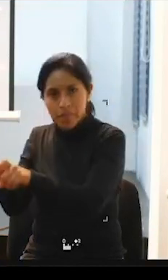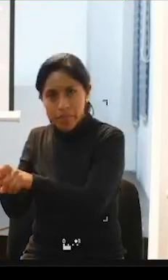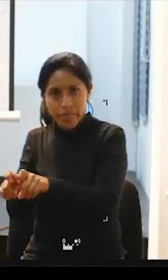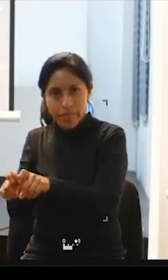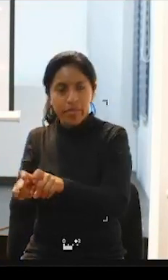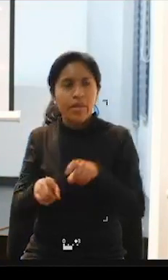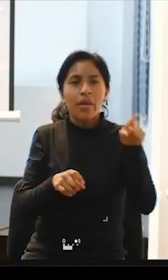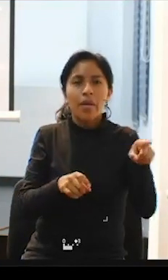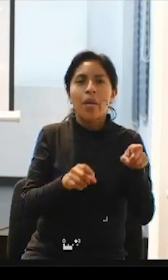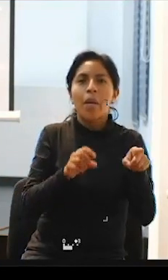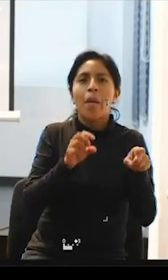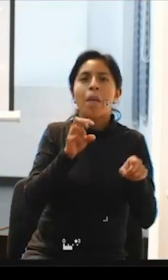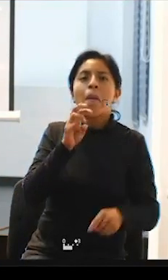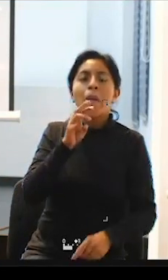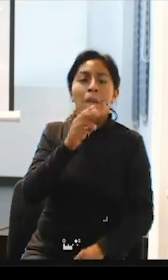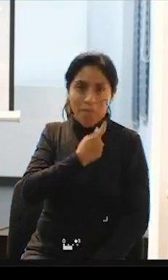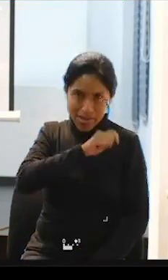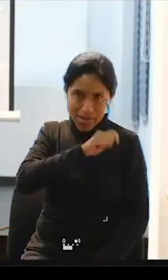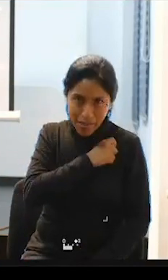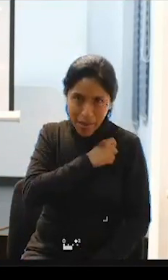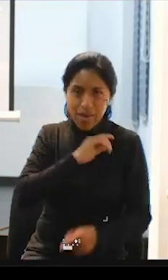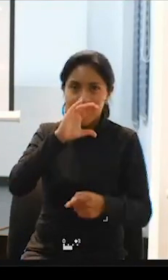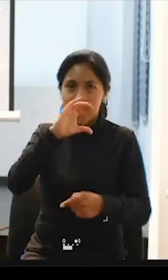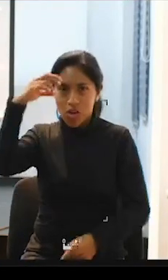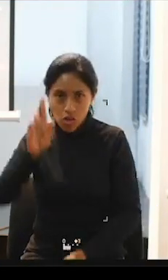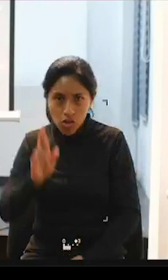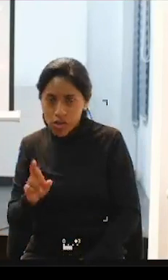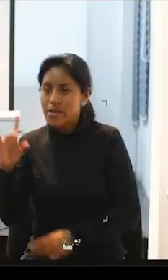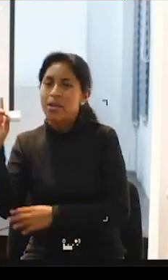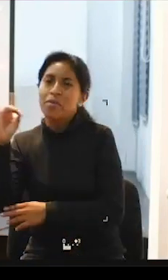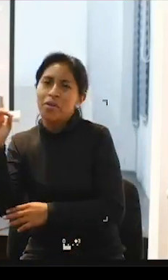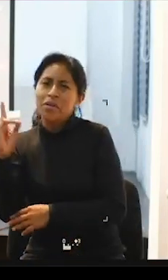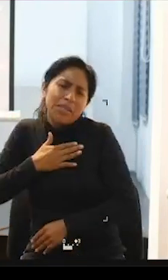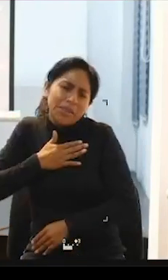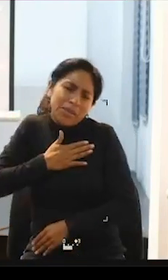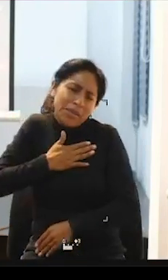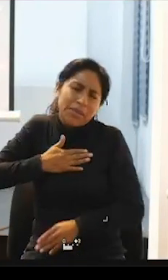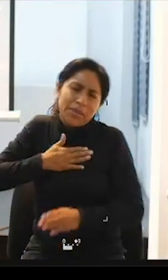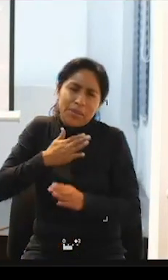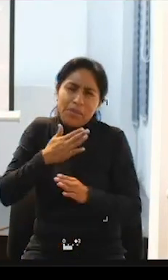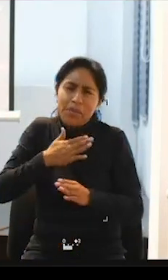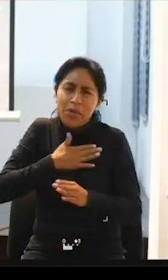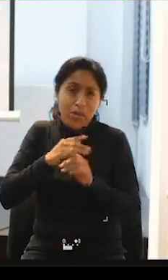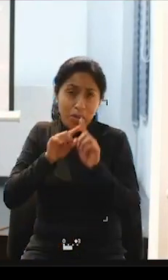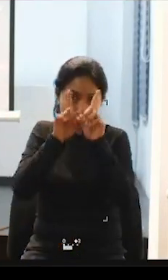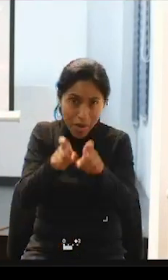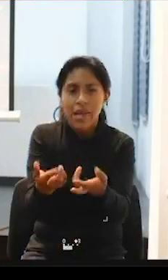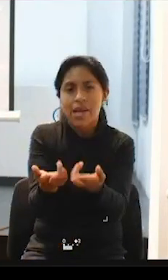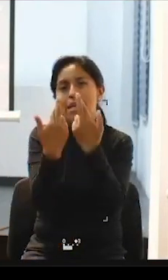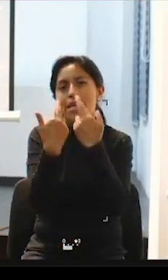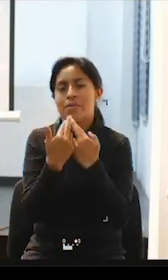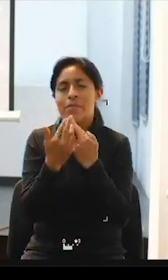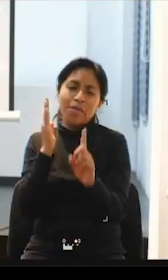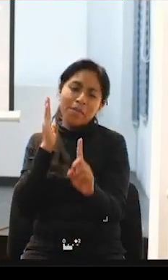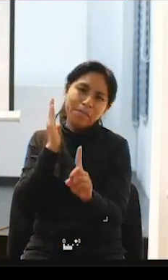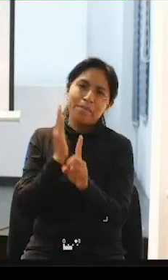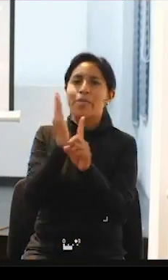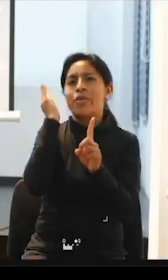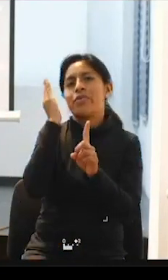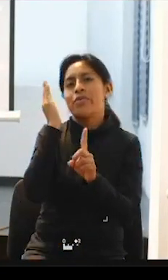y bueno lo que sí les rogaría que seamos un poquito puntuales para pues terminar en hora también